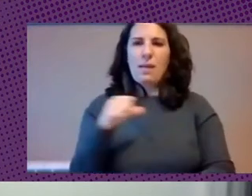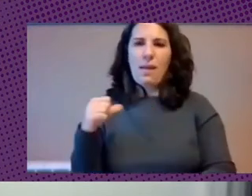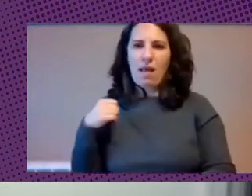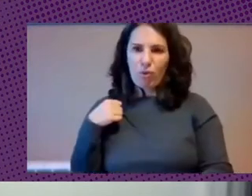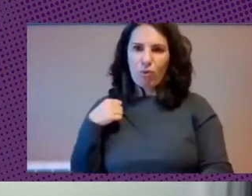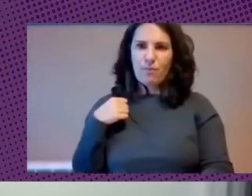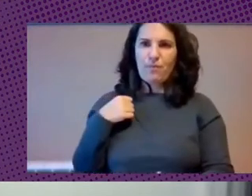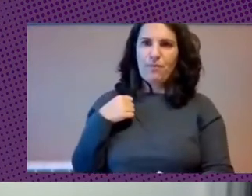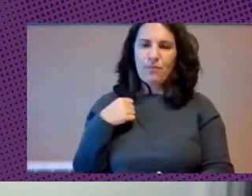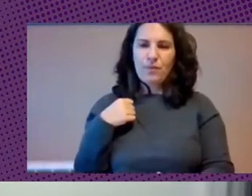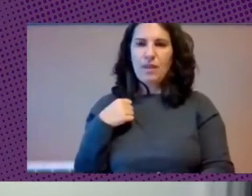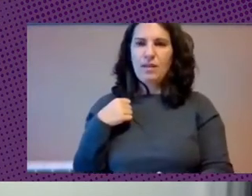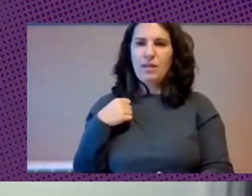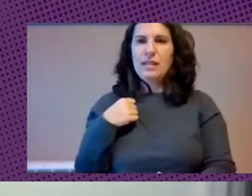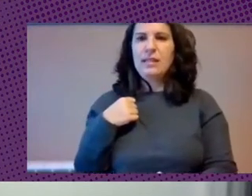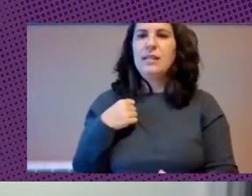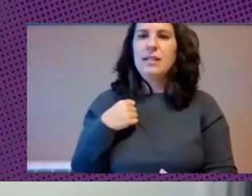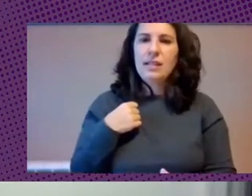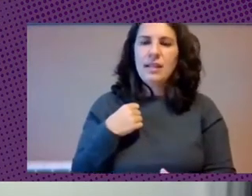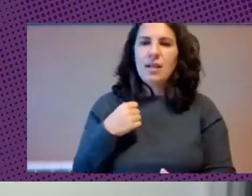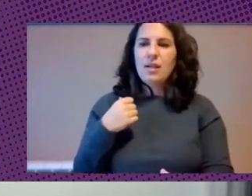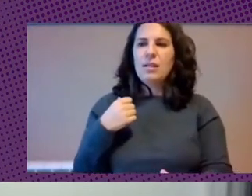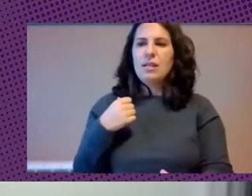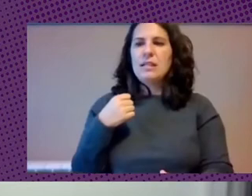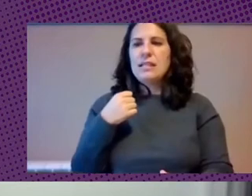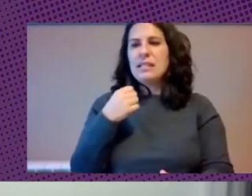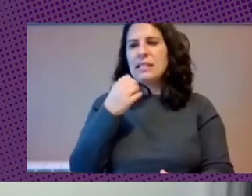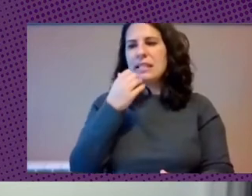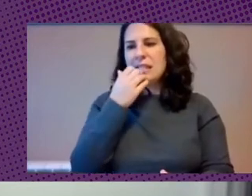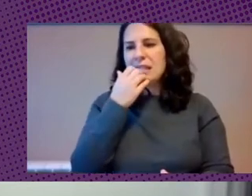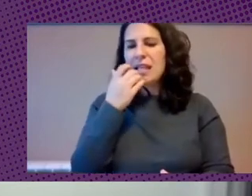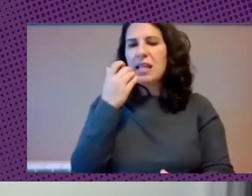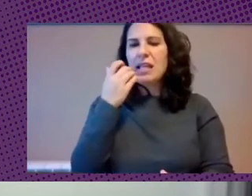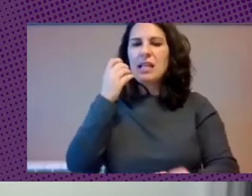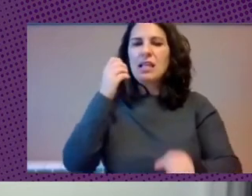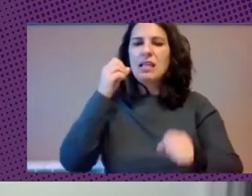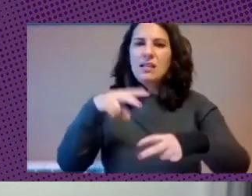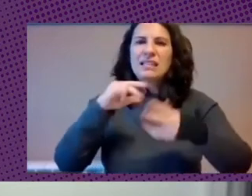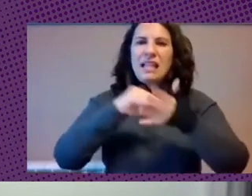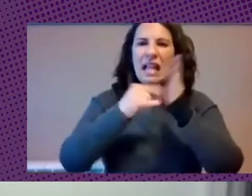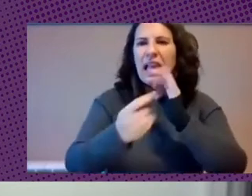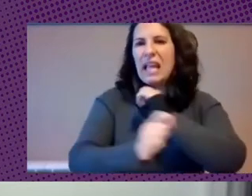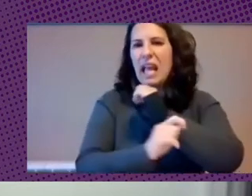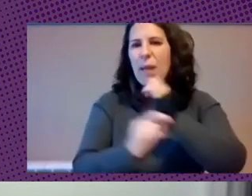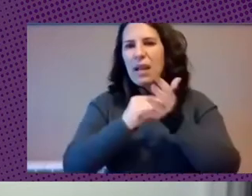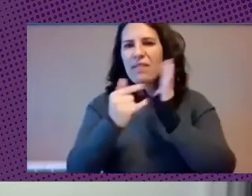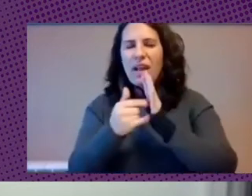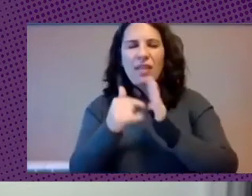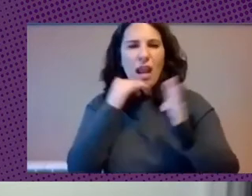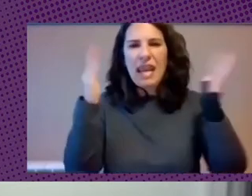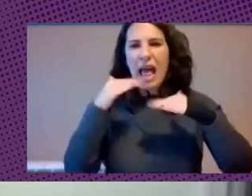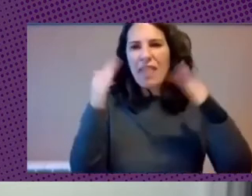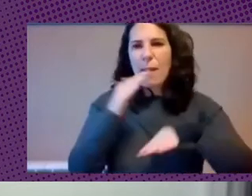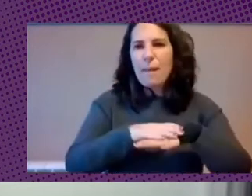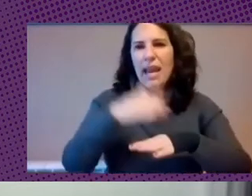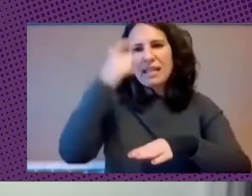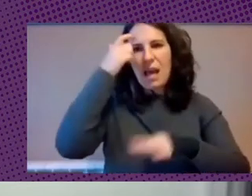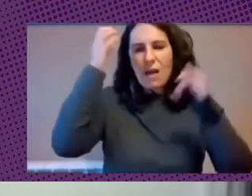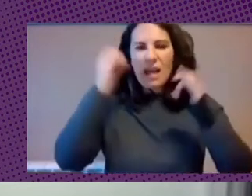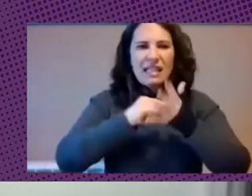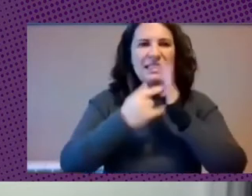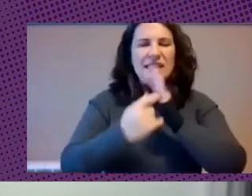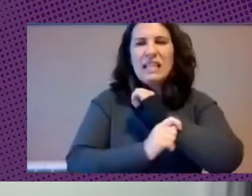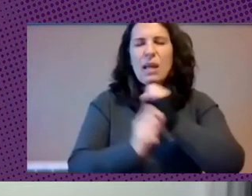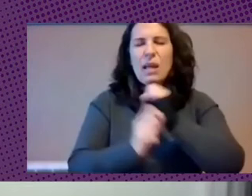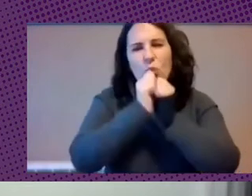un esquema o una estrategia de planificación que diga que queremos tener una estrategia muy clara